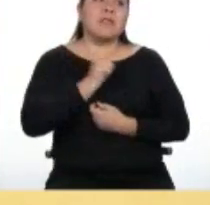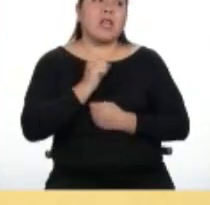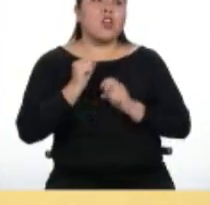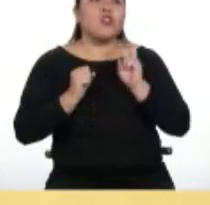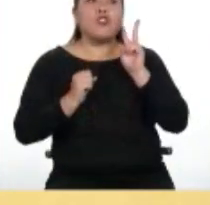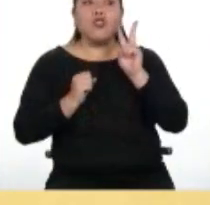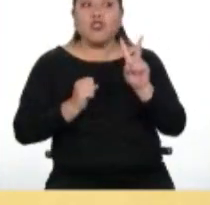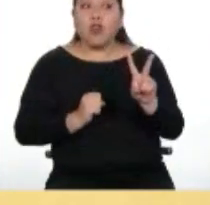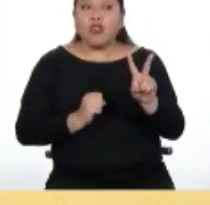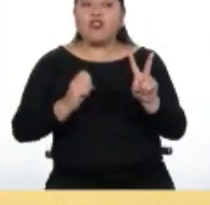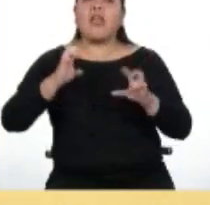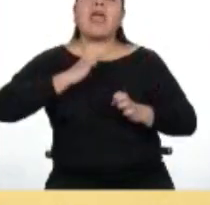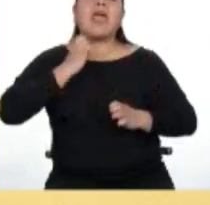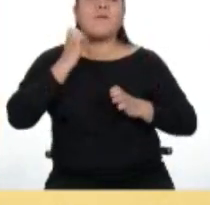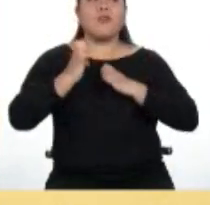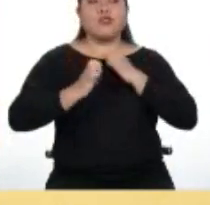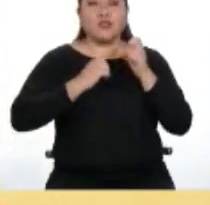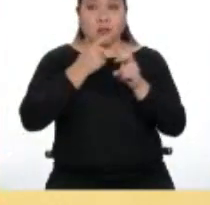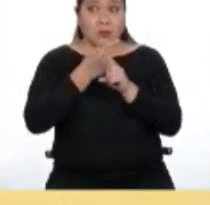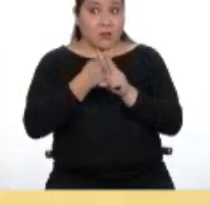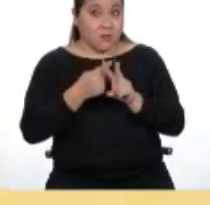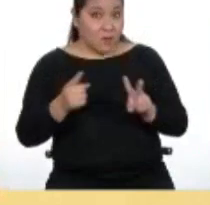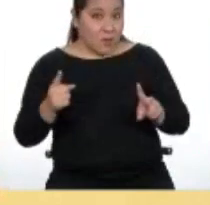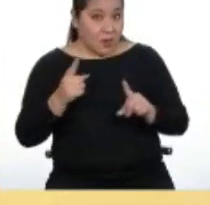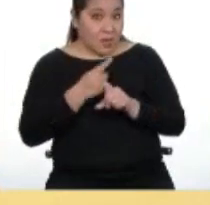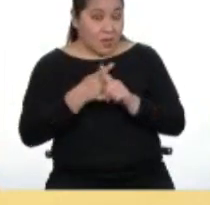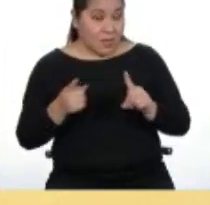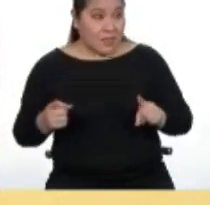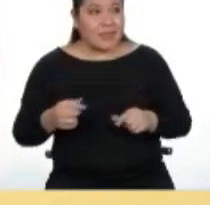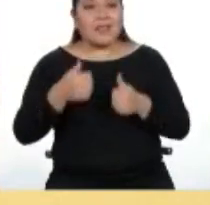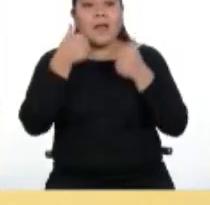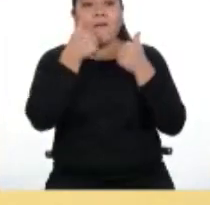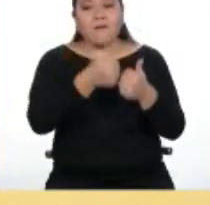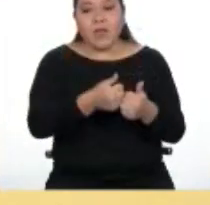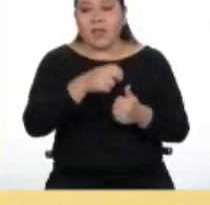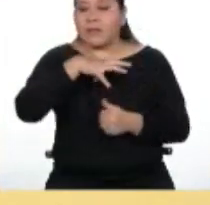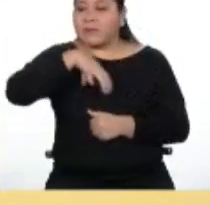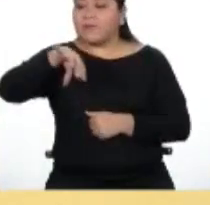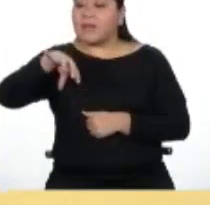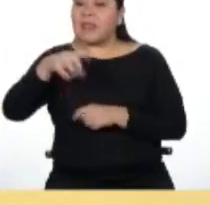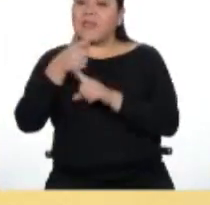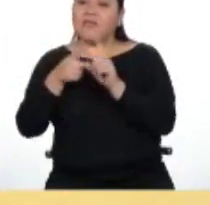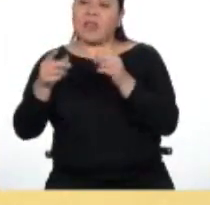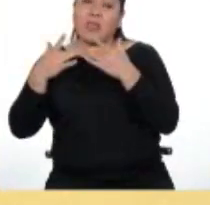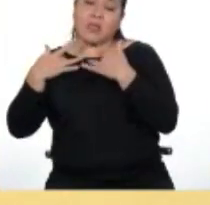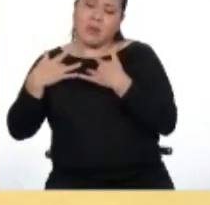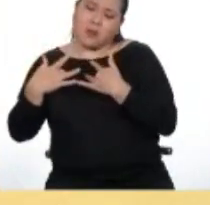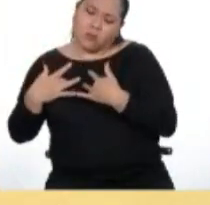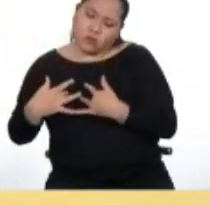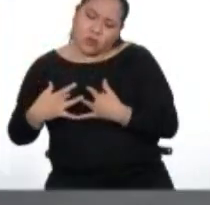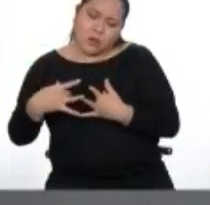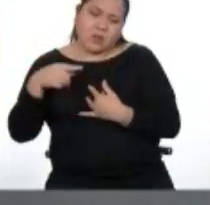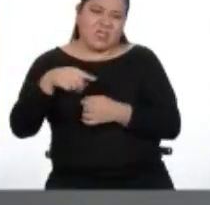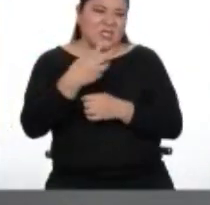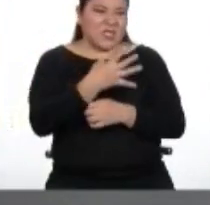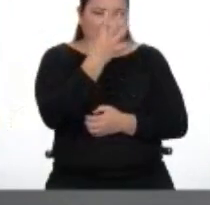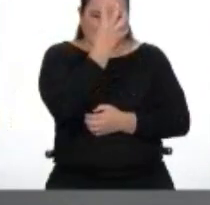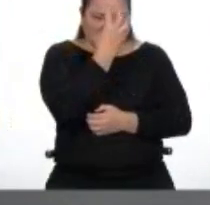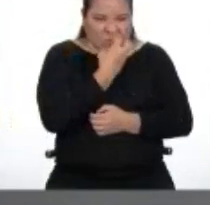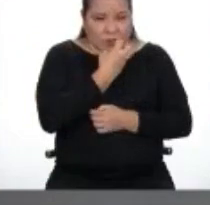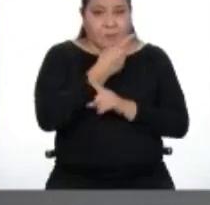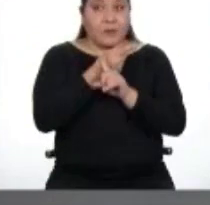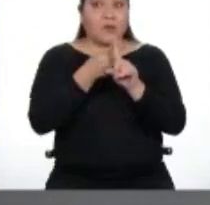emociones diferentes. Está bien que las distingas. Una cosa es la tristeza y otra la ira. ¿Y